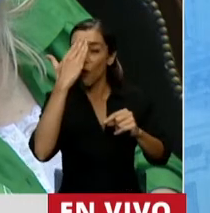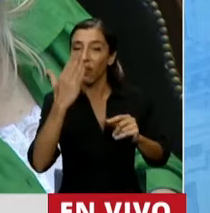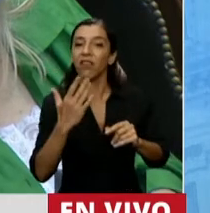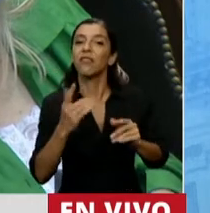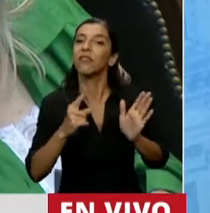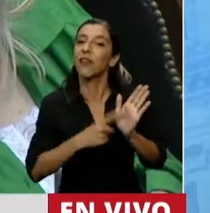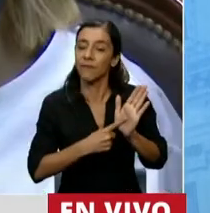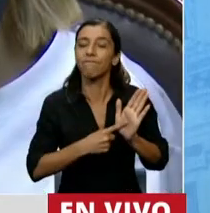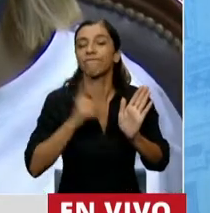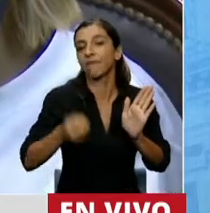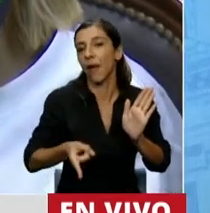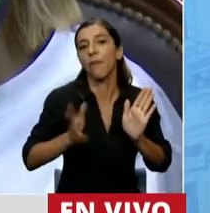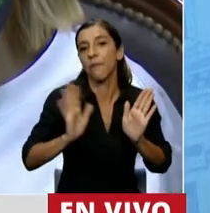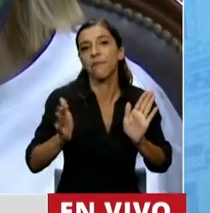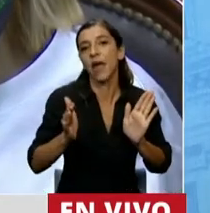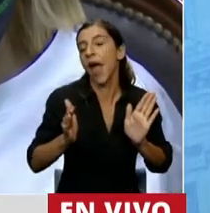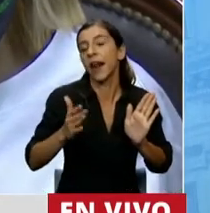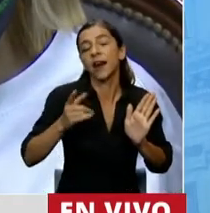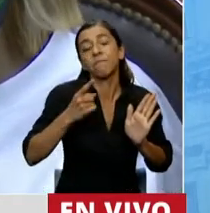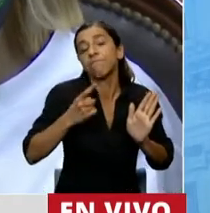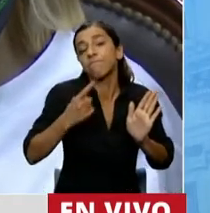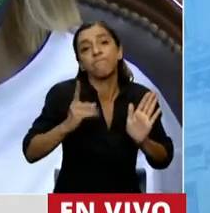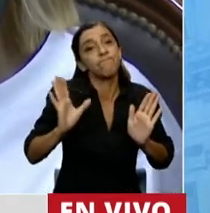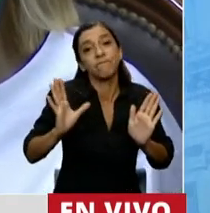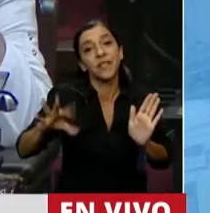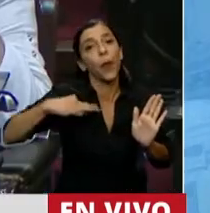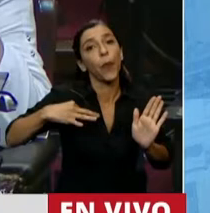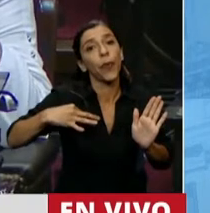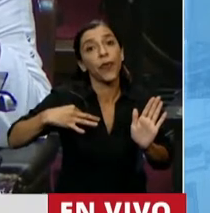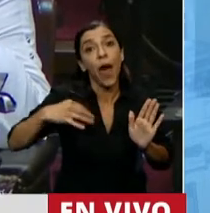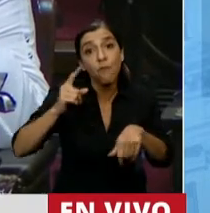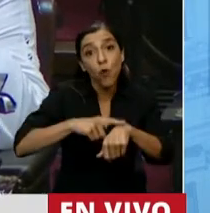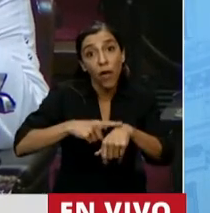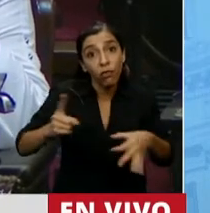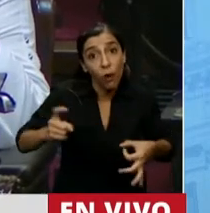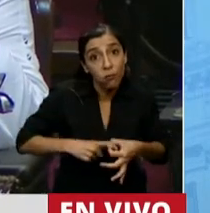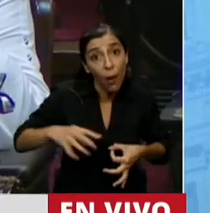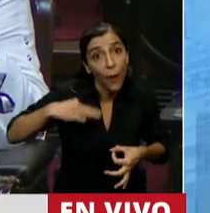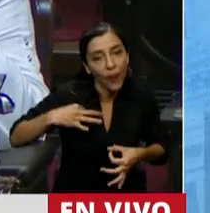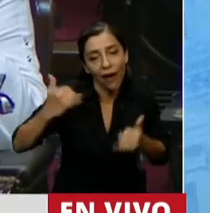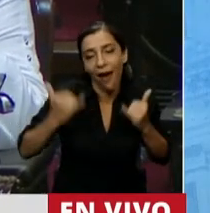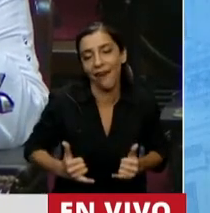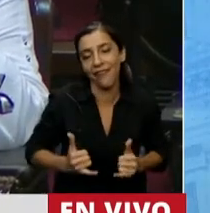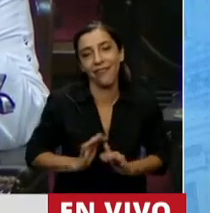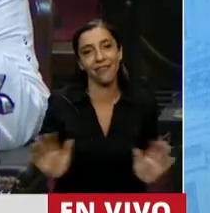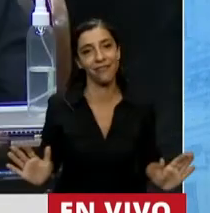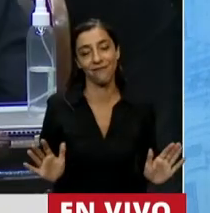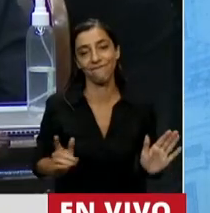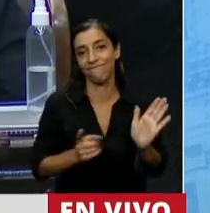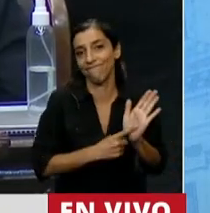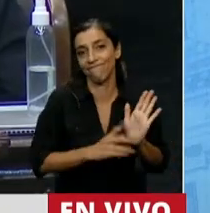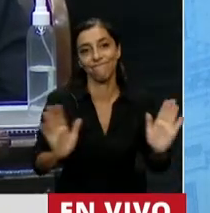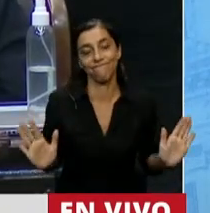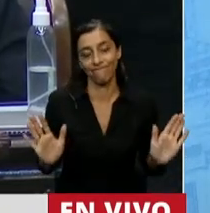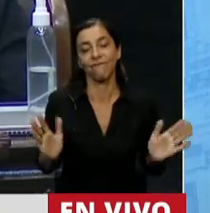vida desde el mismo momento de la fundación. Yo no vengo a hacer una valoración, presidente, acerca